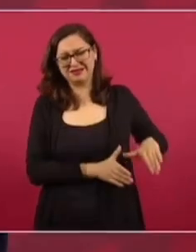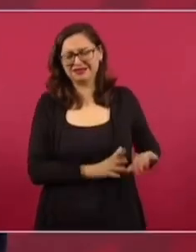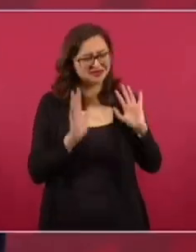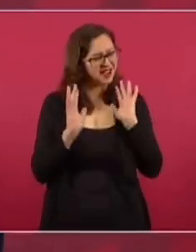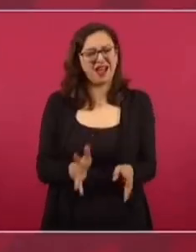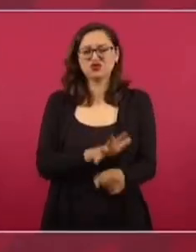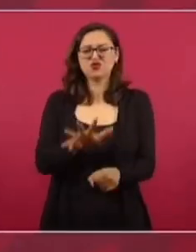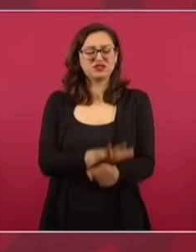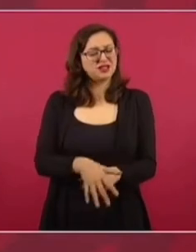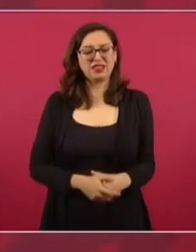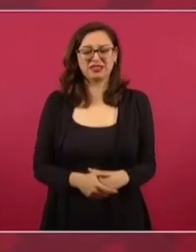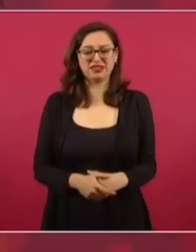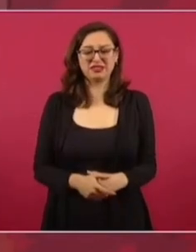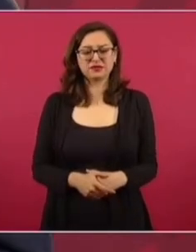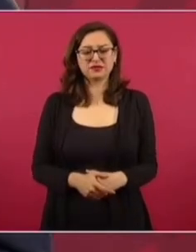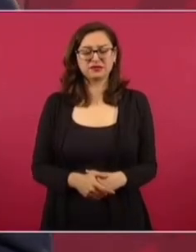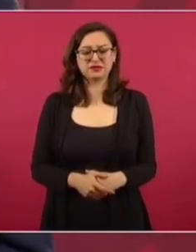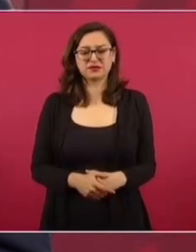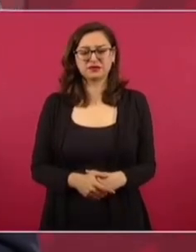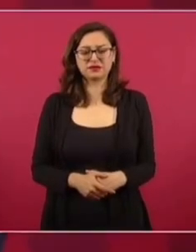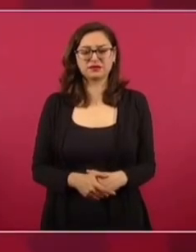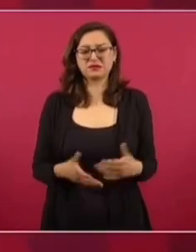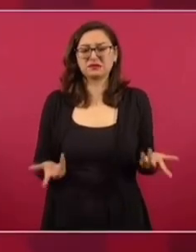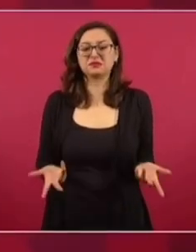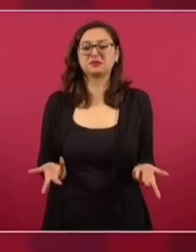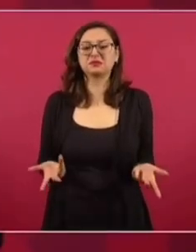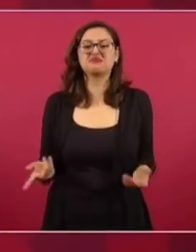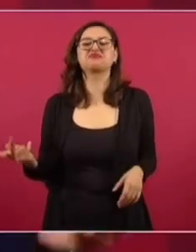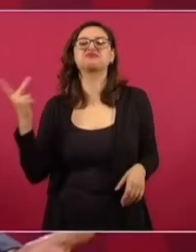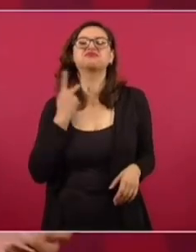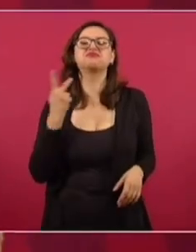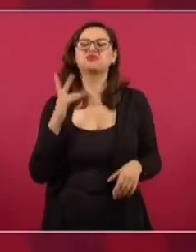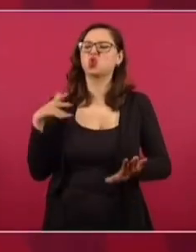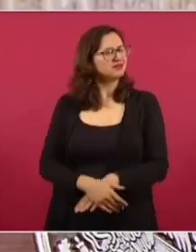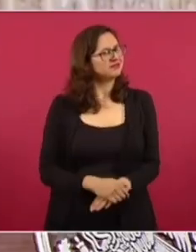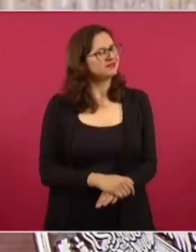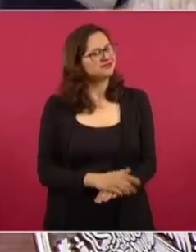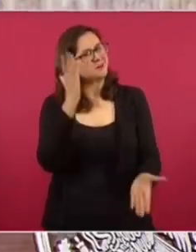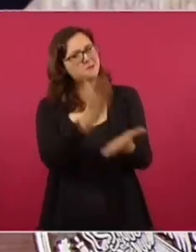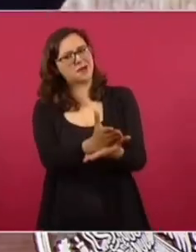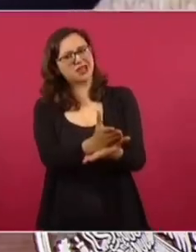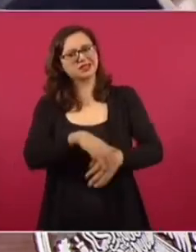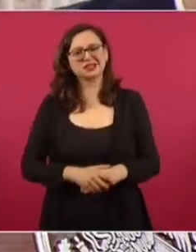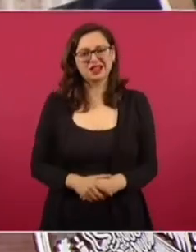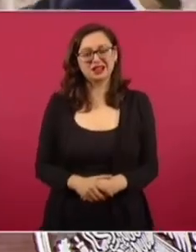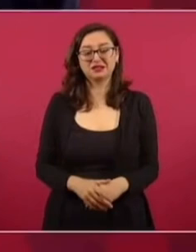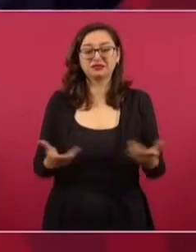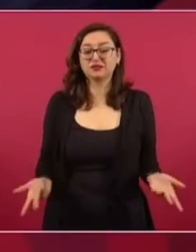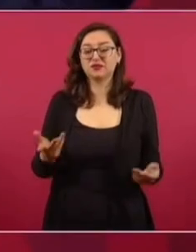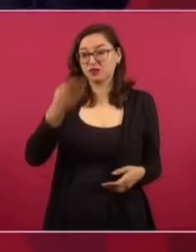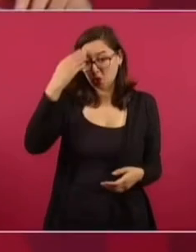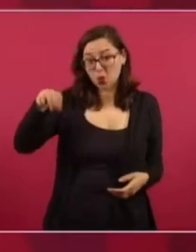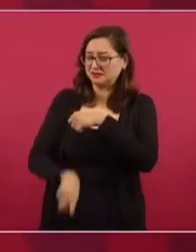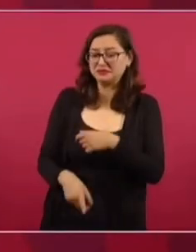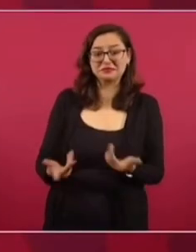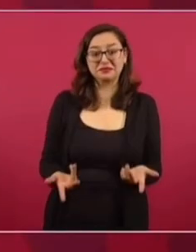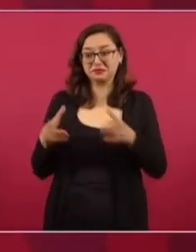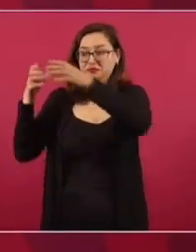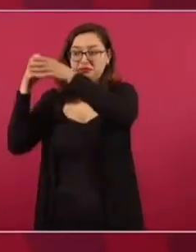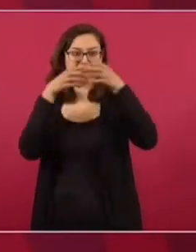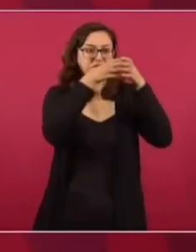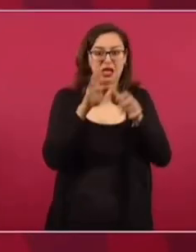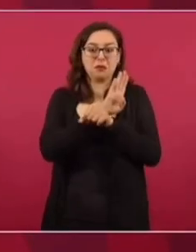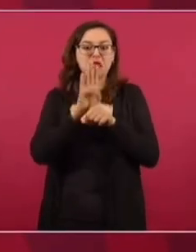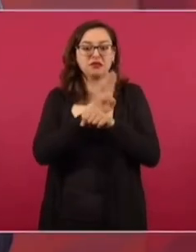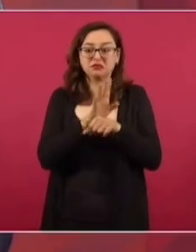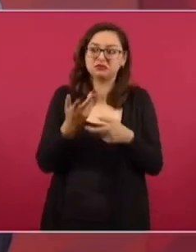prejuicios, ya no seguir medrando con políticas que afectan a los pueblos. ¿Qué culpa tiene la gente de Cuba o de cualquier país? Pero